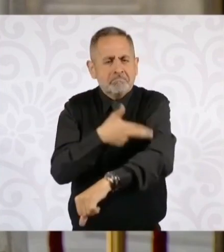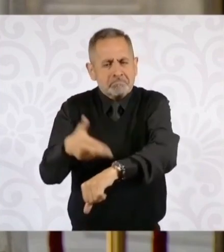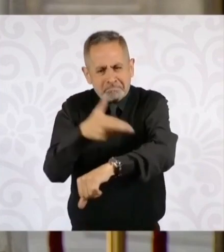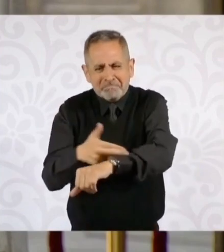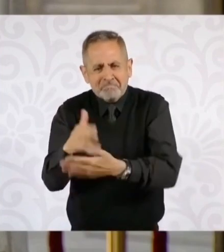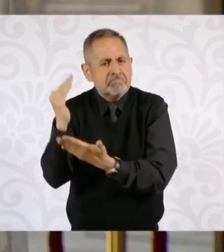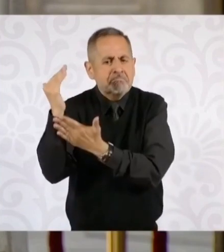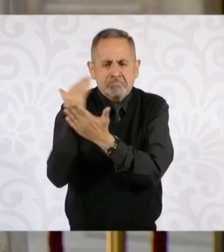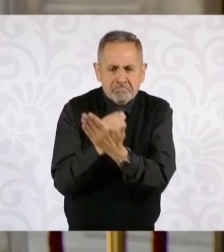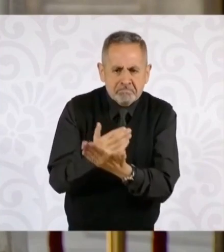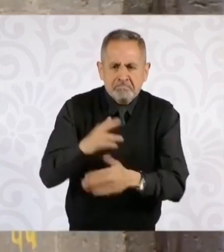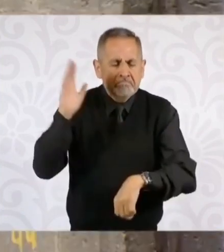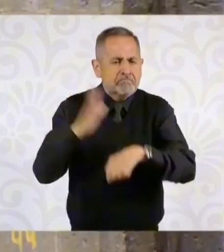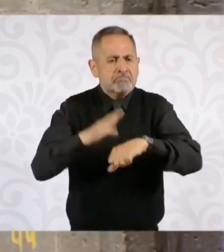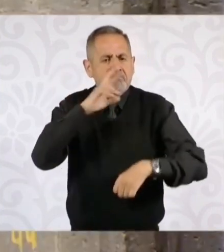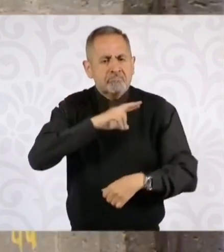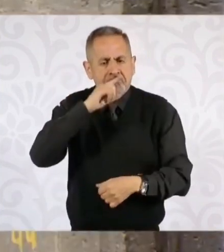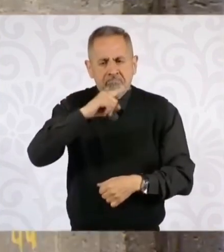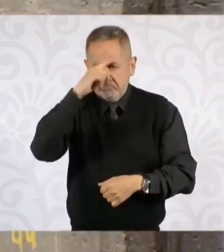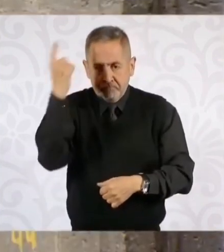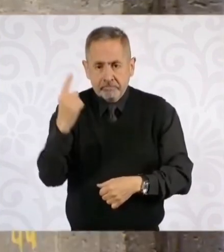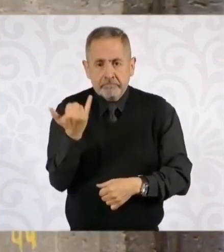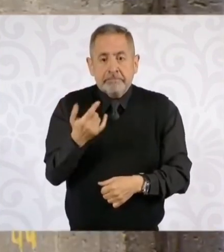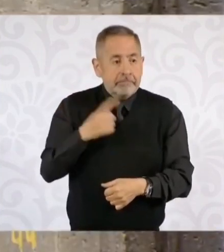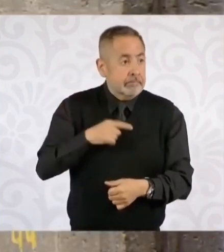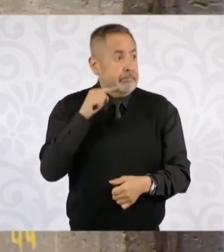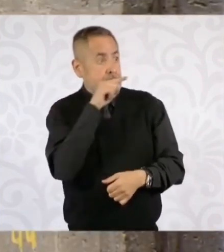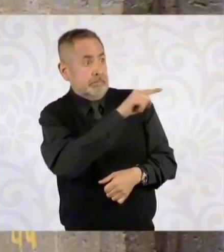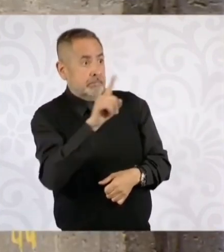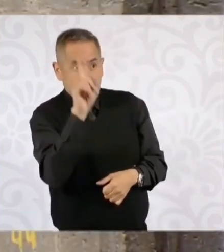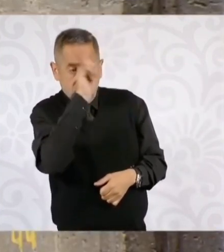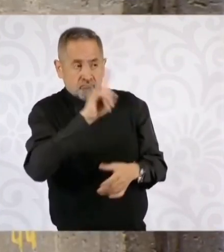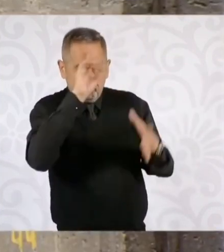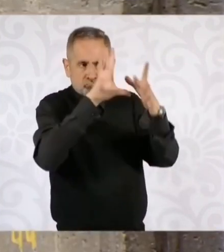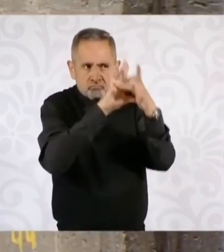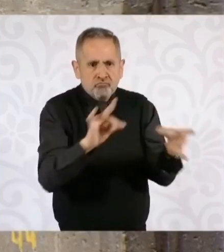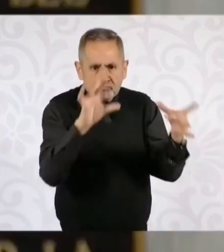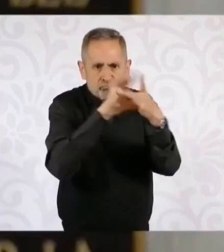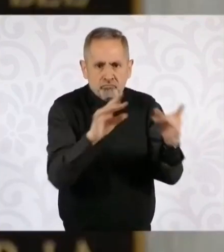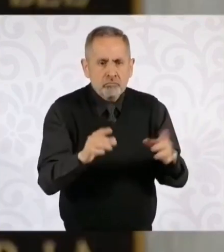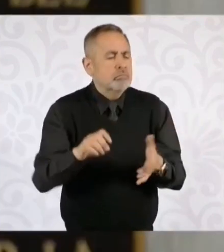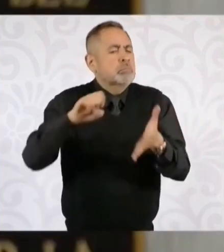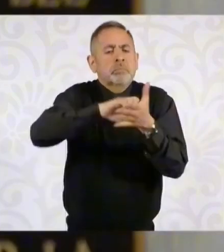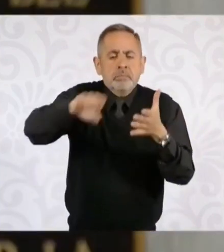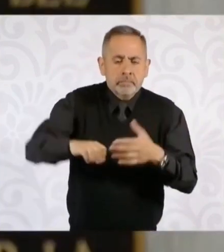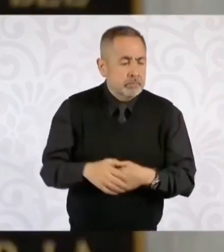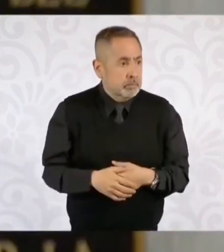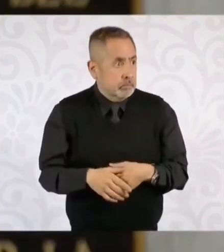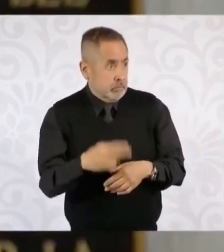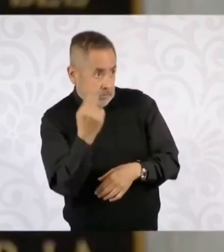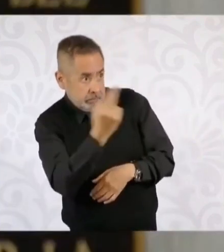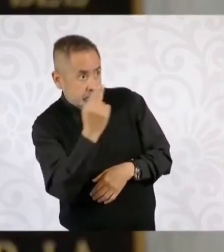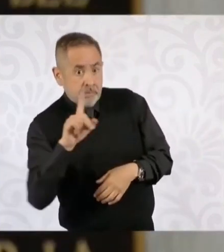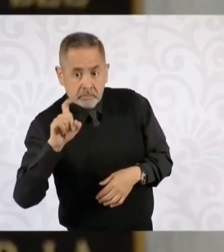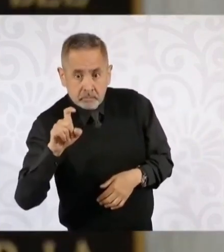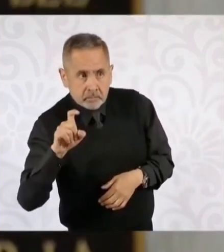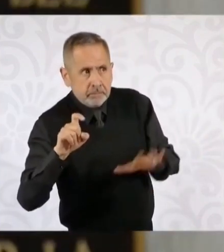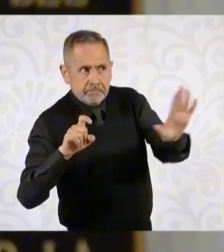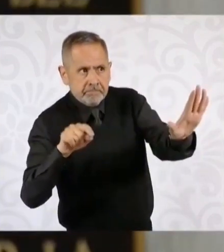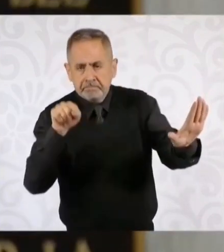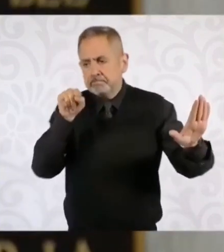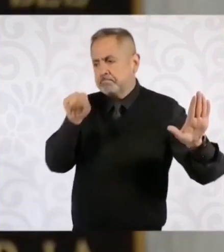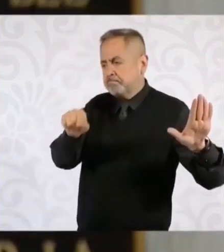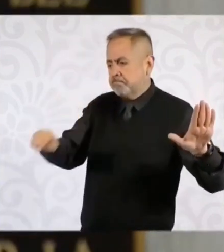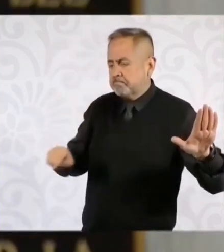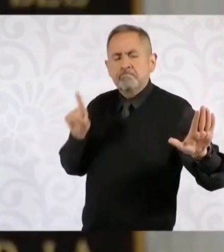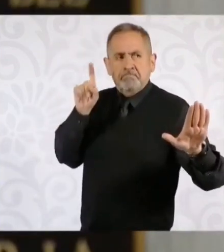y al mismo tiempo orientar a las inversiones que requieren mucha agua, donde hay agua. Las inversiones que requieren mucha